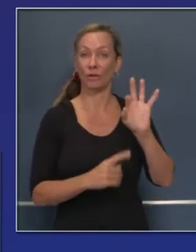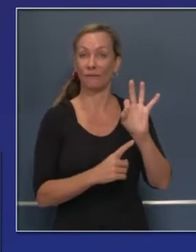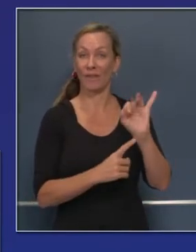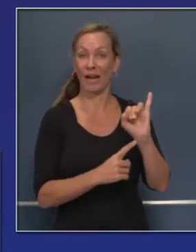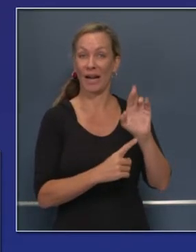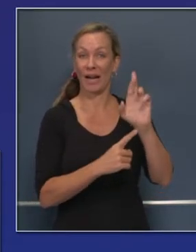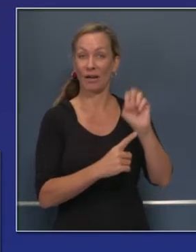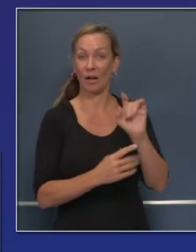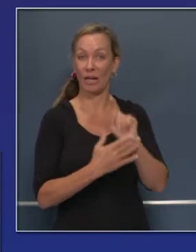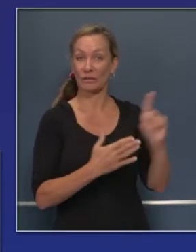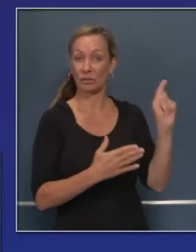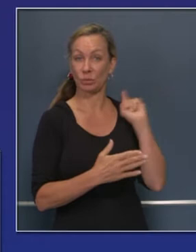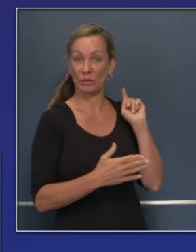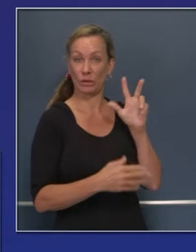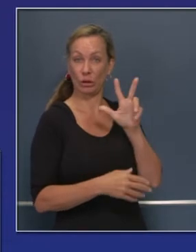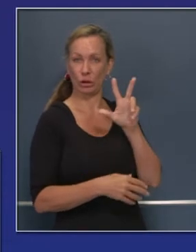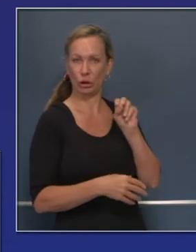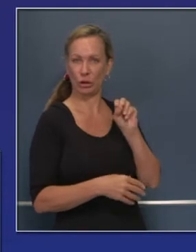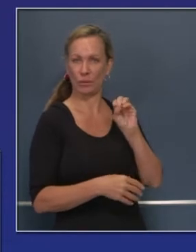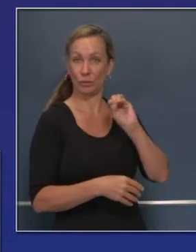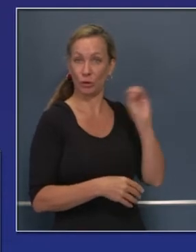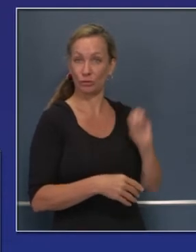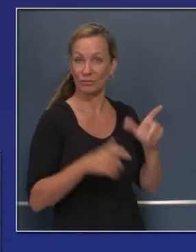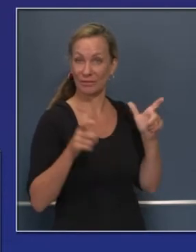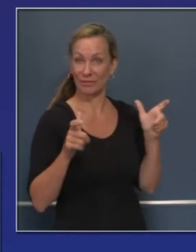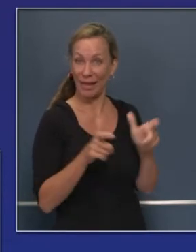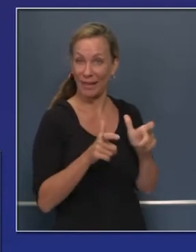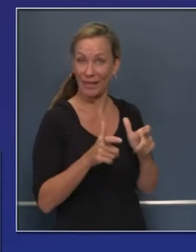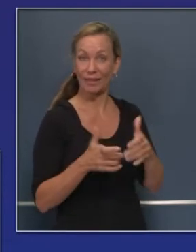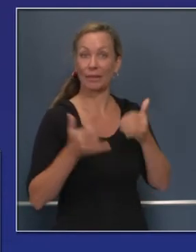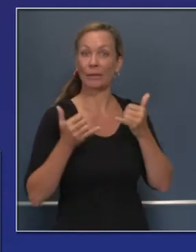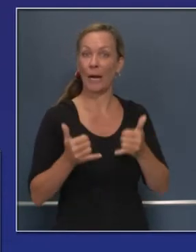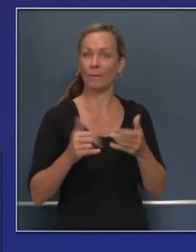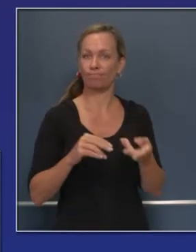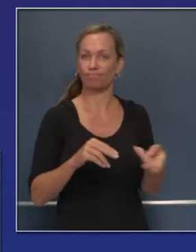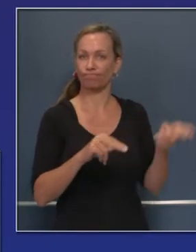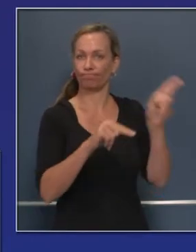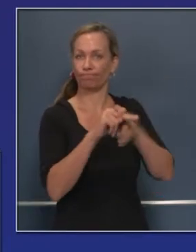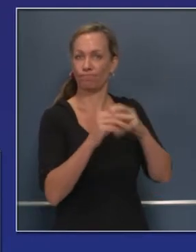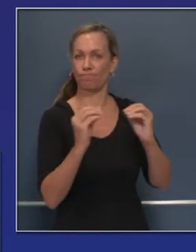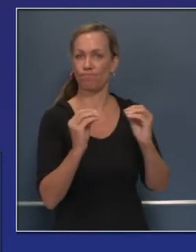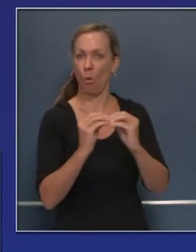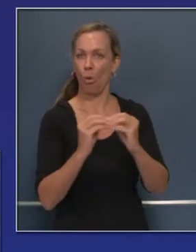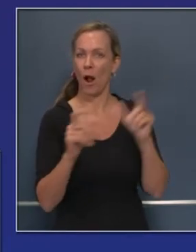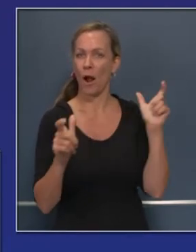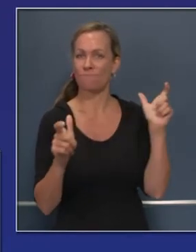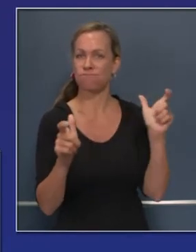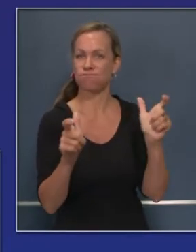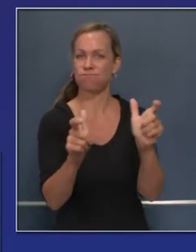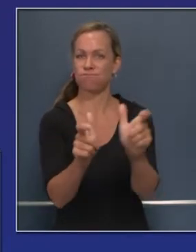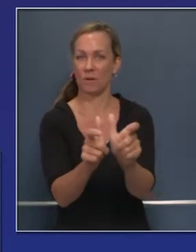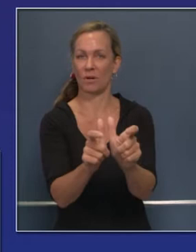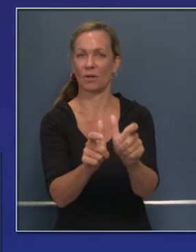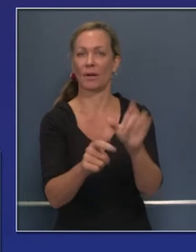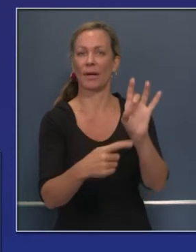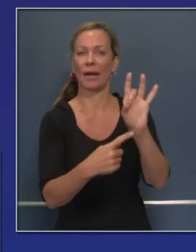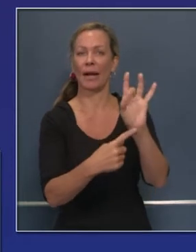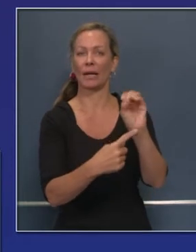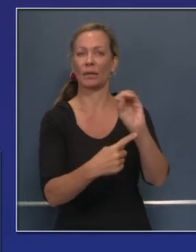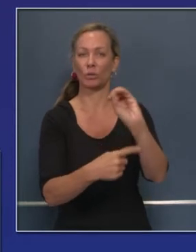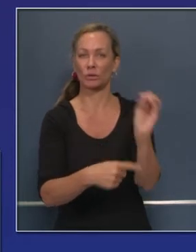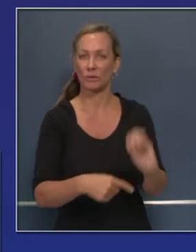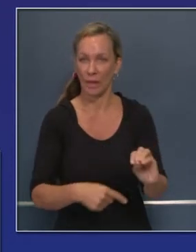30% en agosto 19 y hoy 80%. Y el fuego o el incendio Ranch, que estaba en 19% la semana pasada, hoy en día